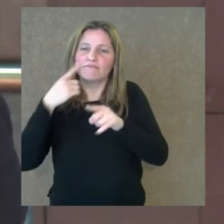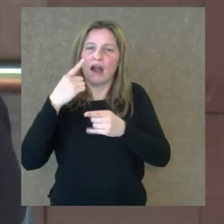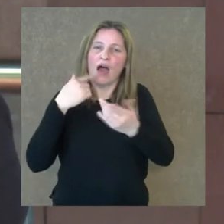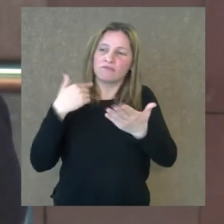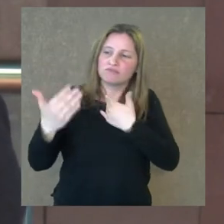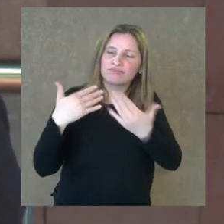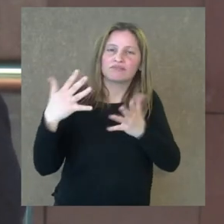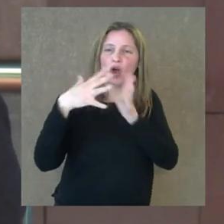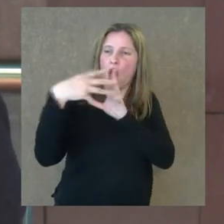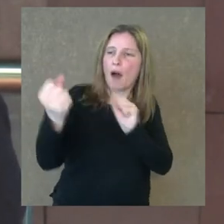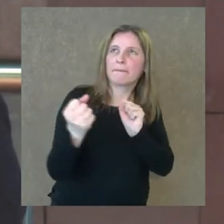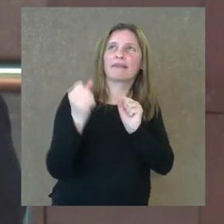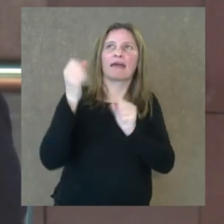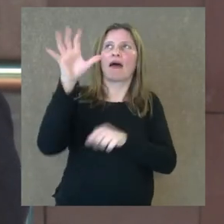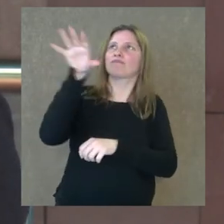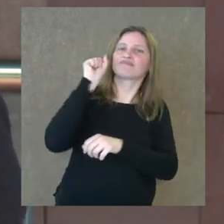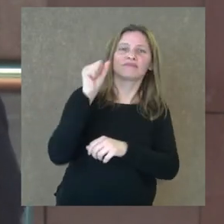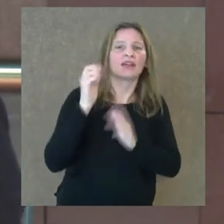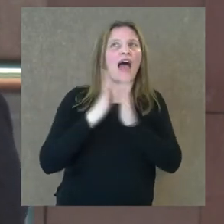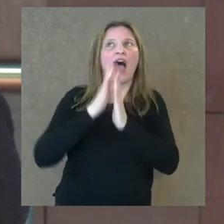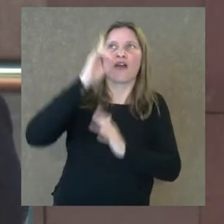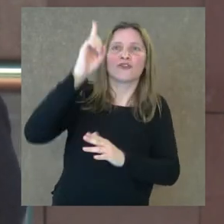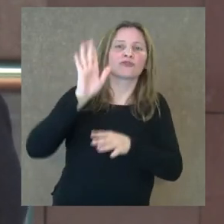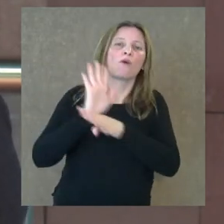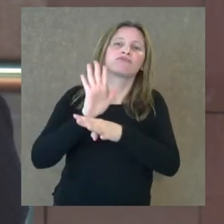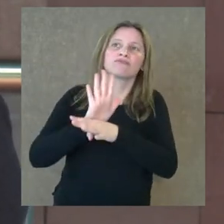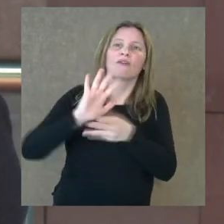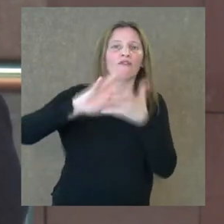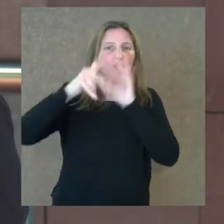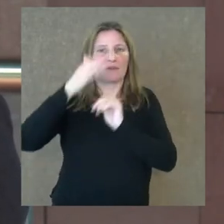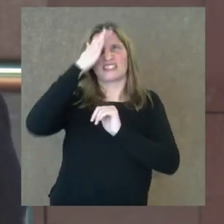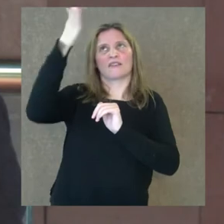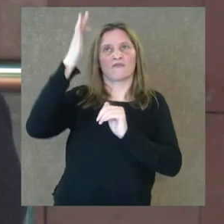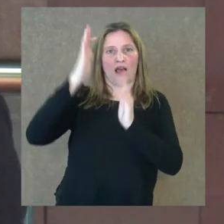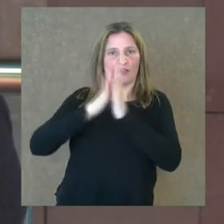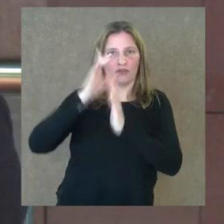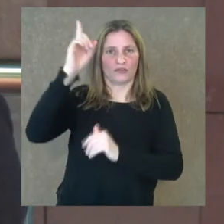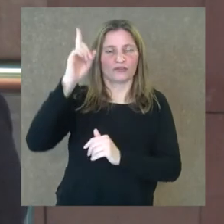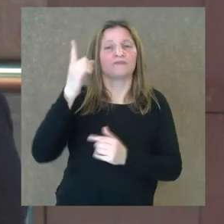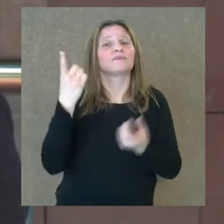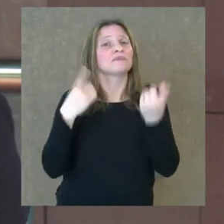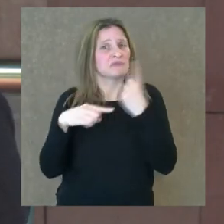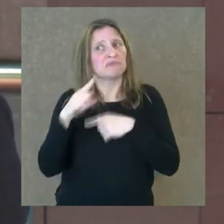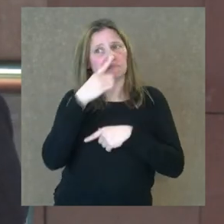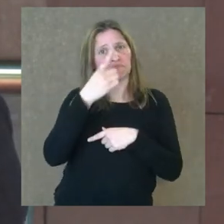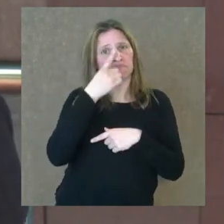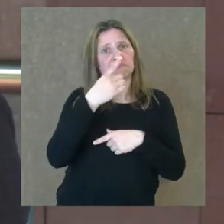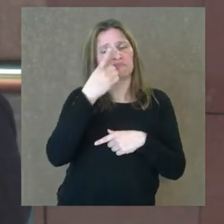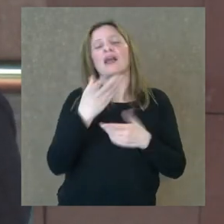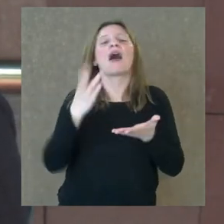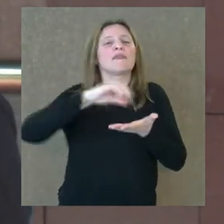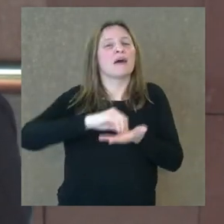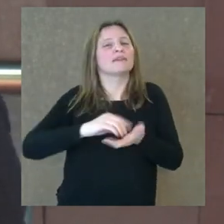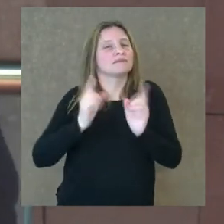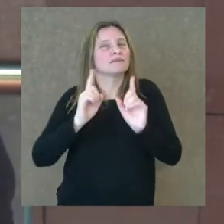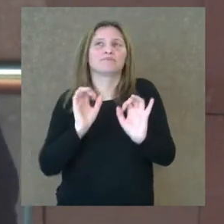entendimiento de Dios, Dios como forma científica incluso. Así que me pareció muy, muy interesante. Además